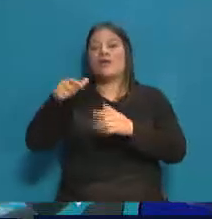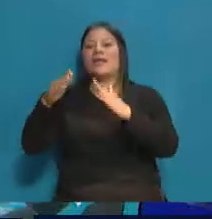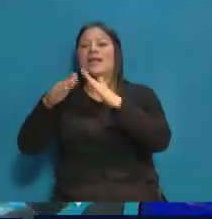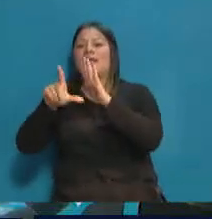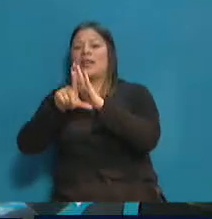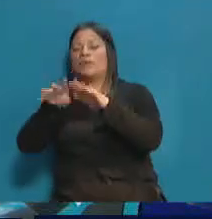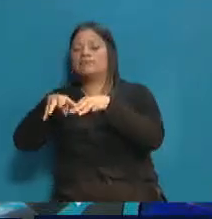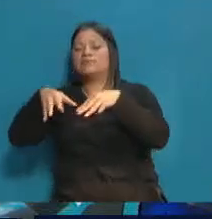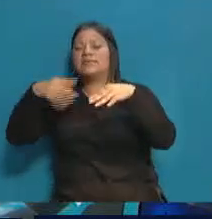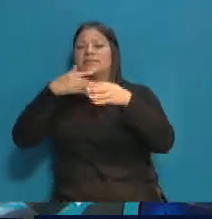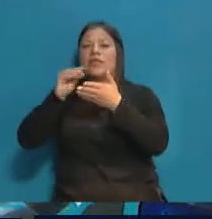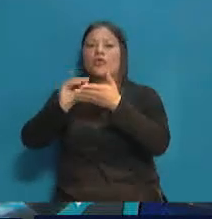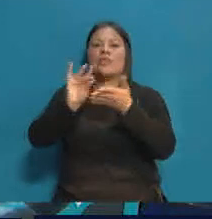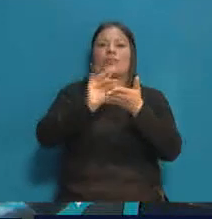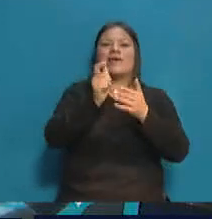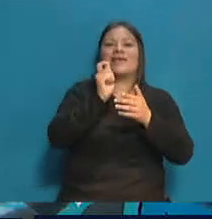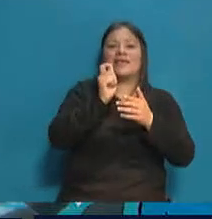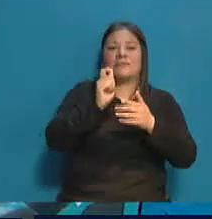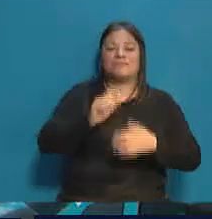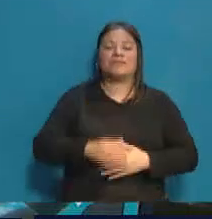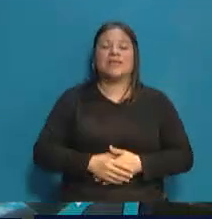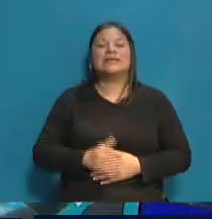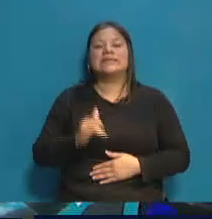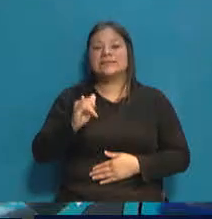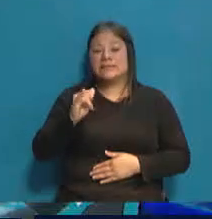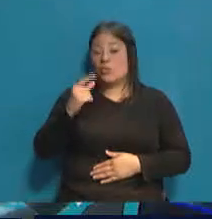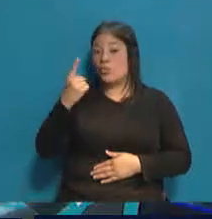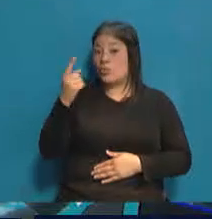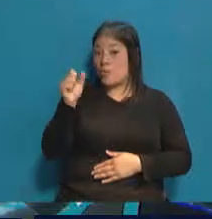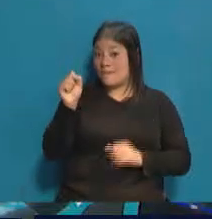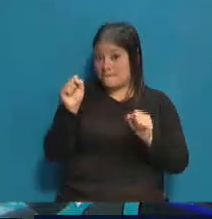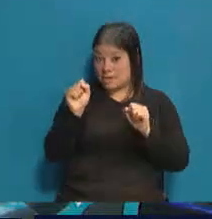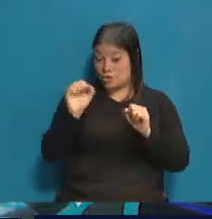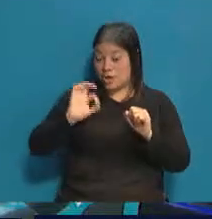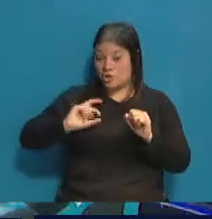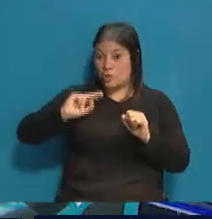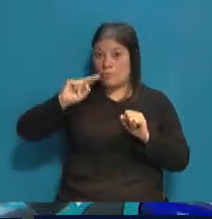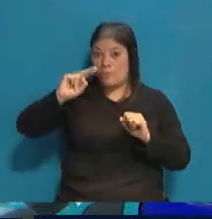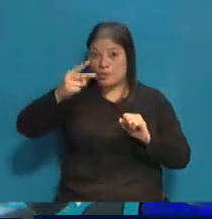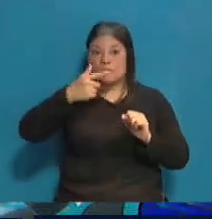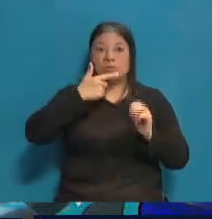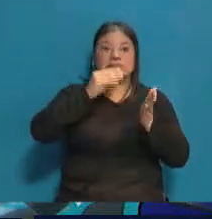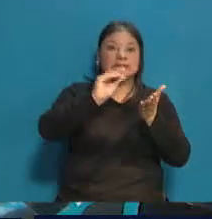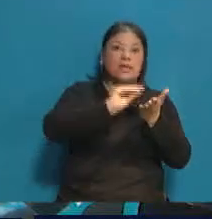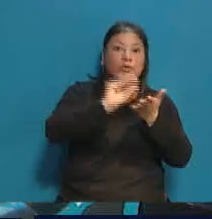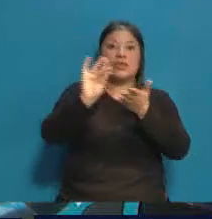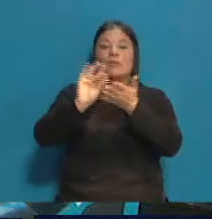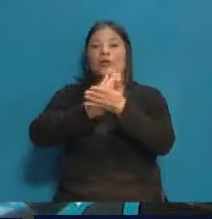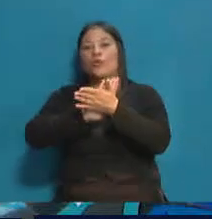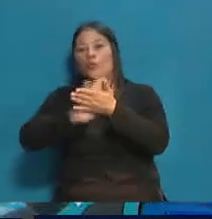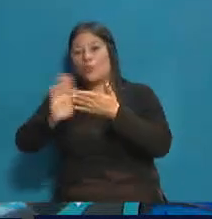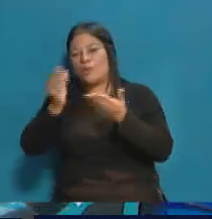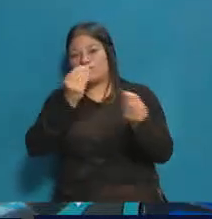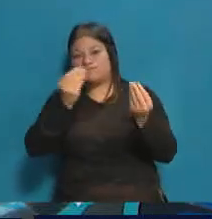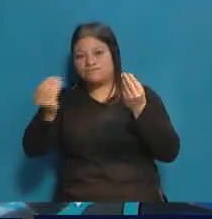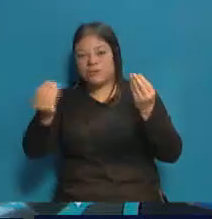Ricardo. Sí, nueva composición legislativa a partir del 1 de mayo del año que viene, porque recuerden ustedes que los legisladores